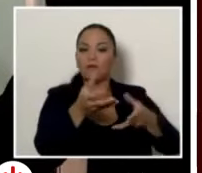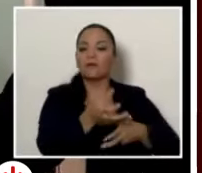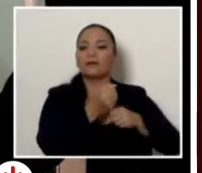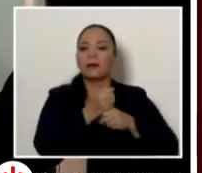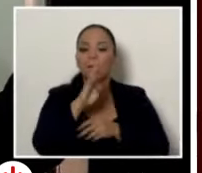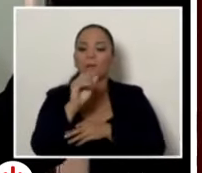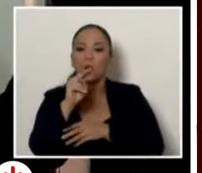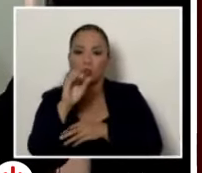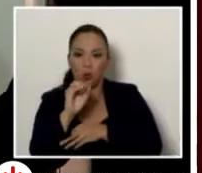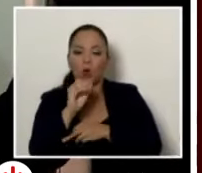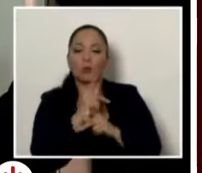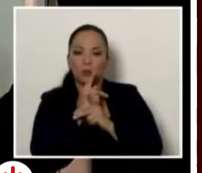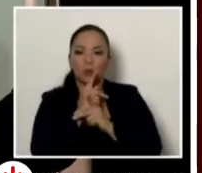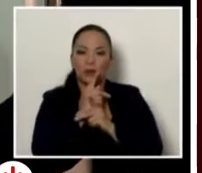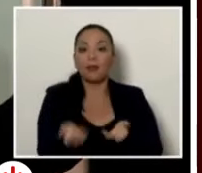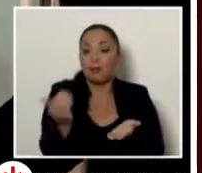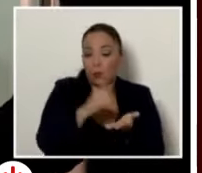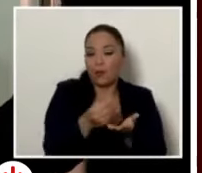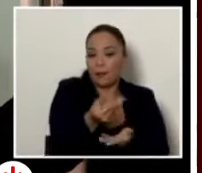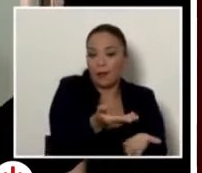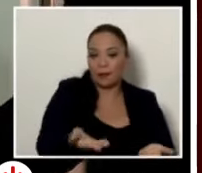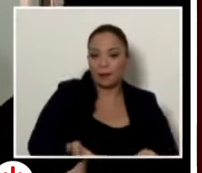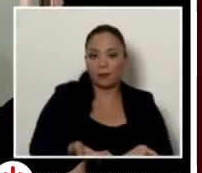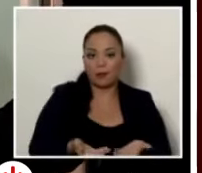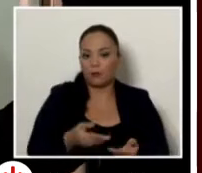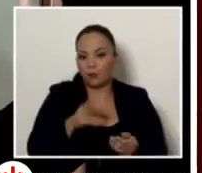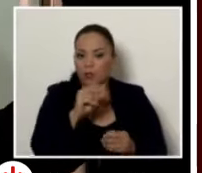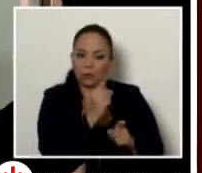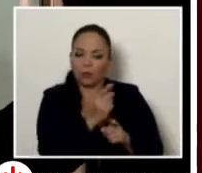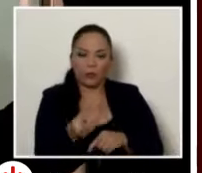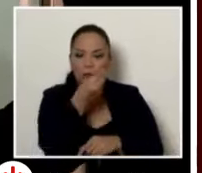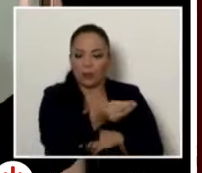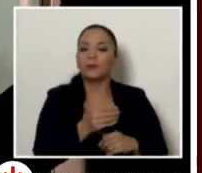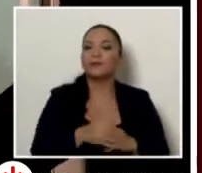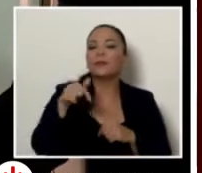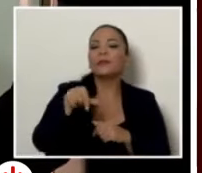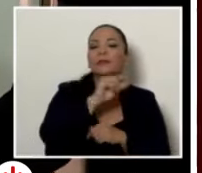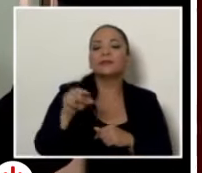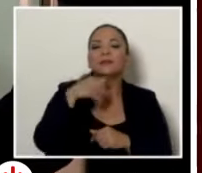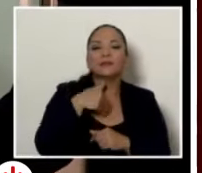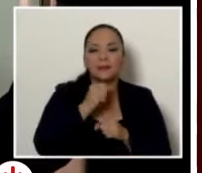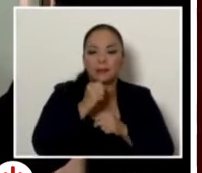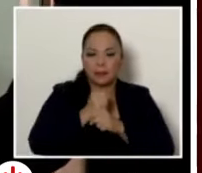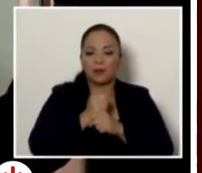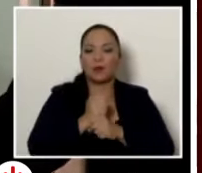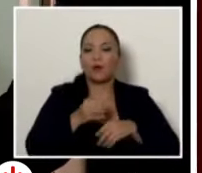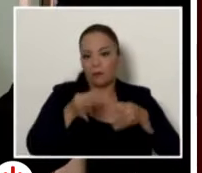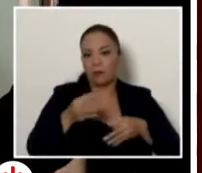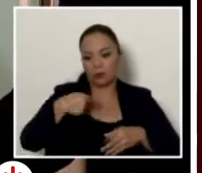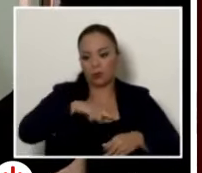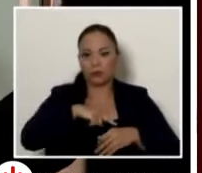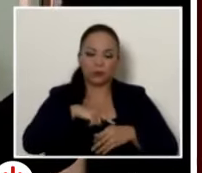bono proteger lo devolvieran porque no debían recibirlo esta semana el ministerio de trabajo confirmó AmeliaRueda.com que